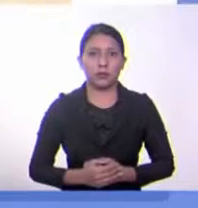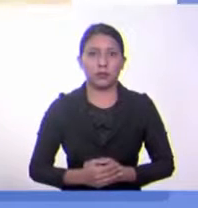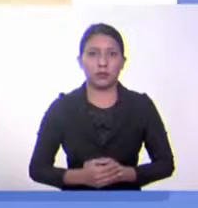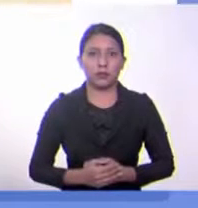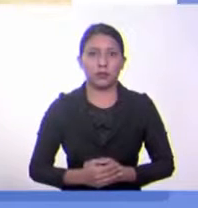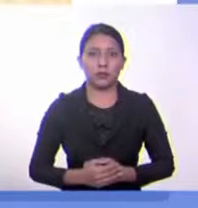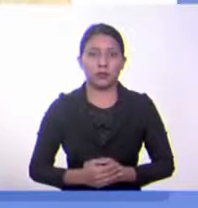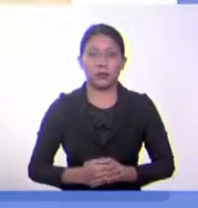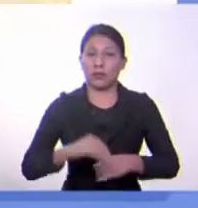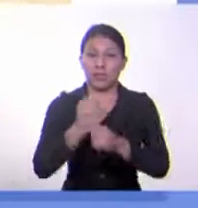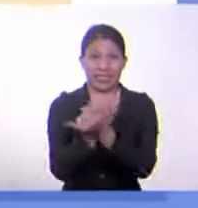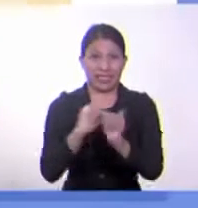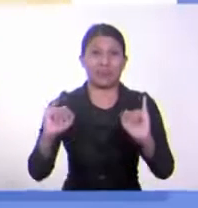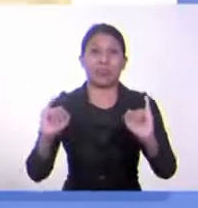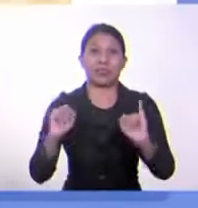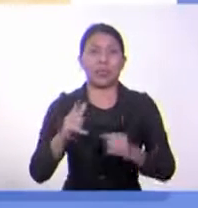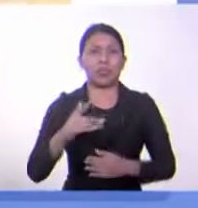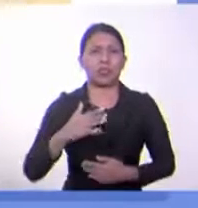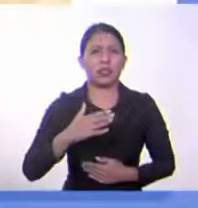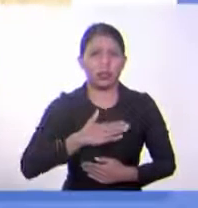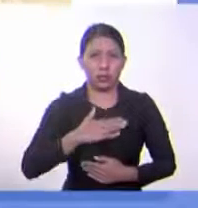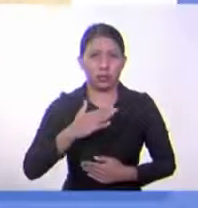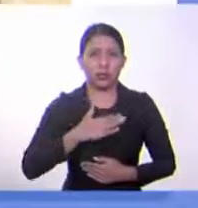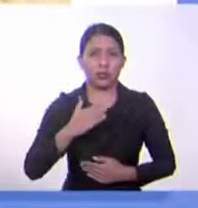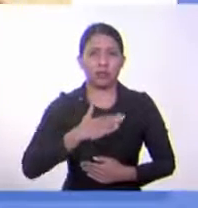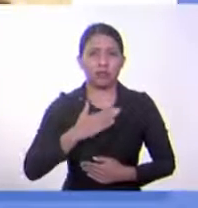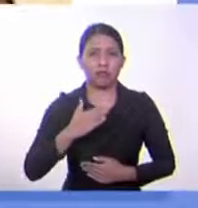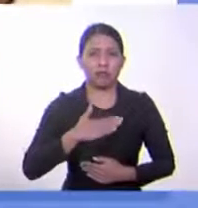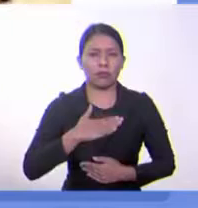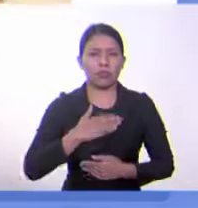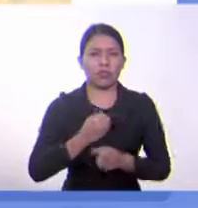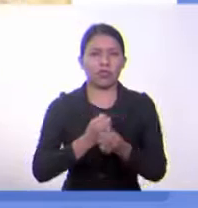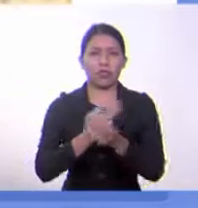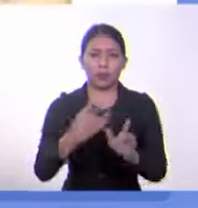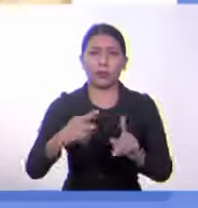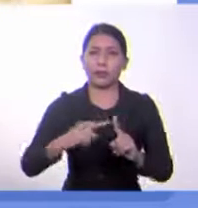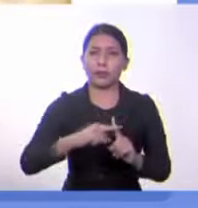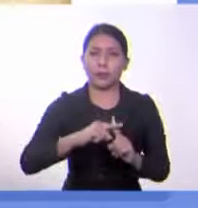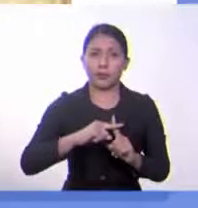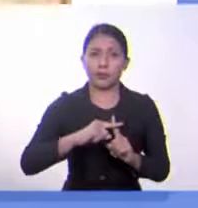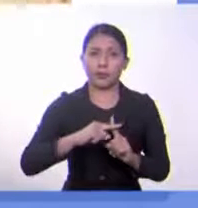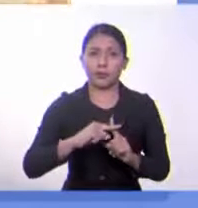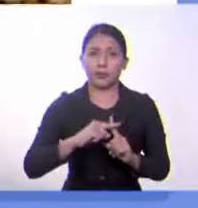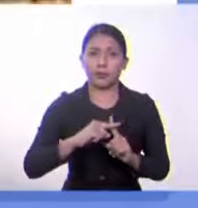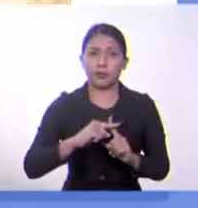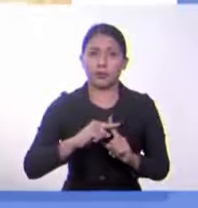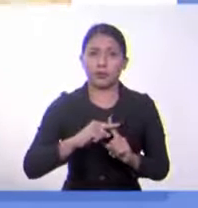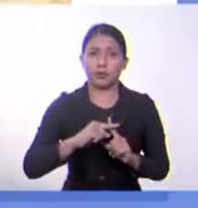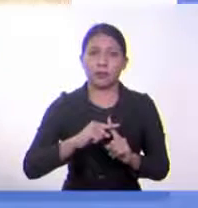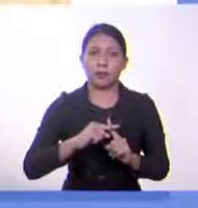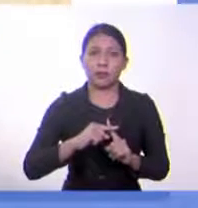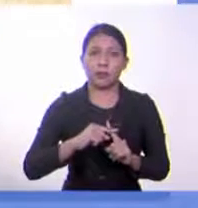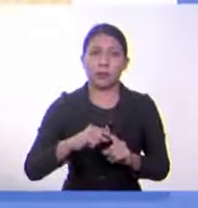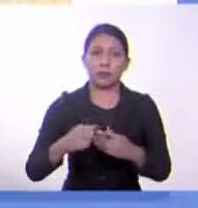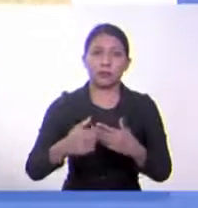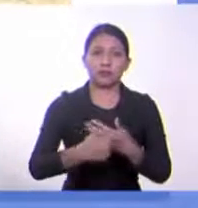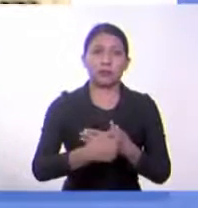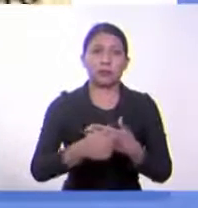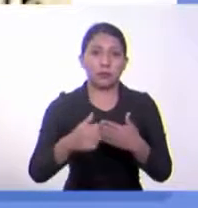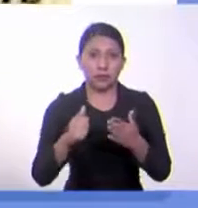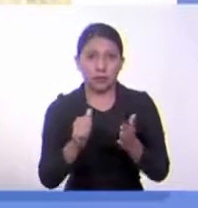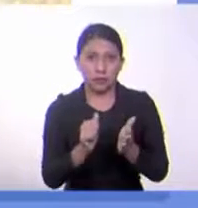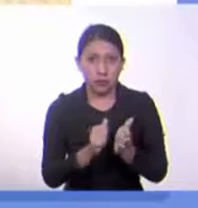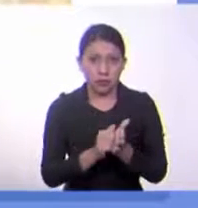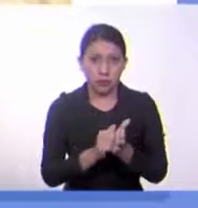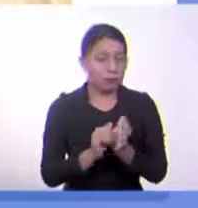La independencia tiene como gran resultado positivo que la Asamblea Nacional Constituyente elaboró